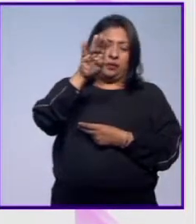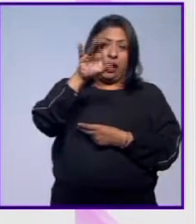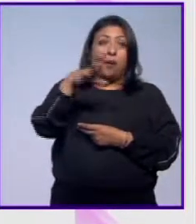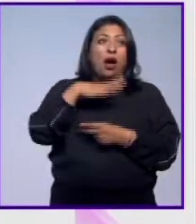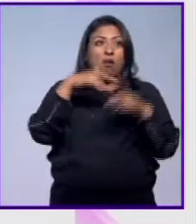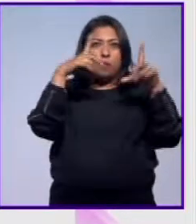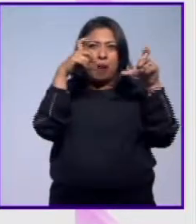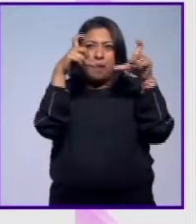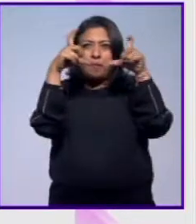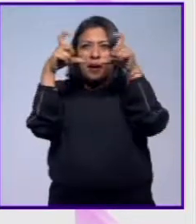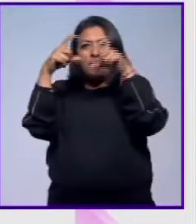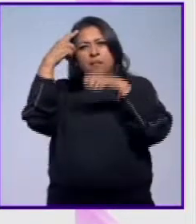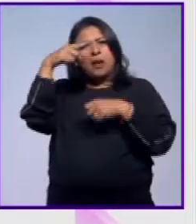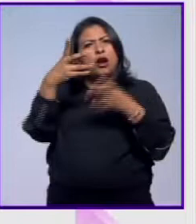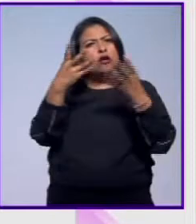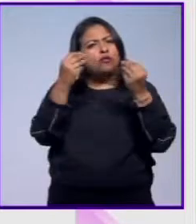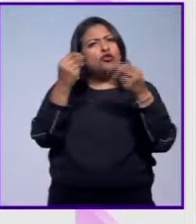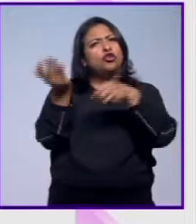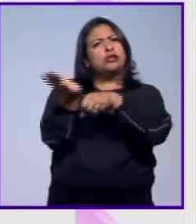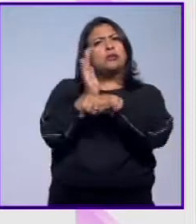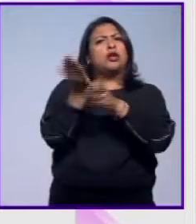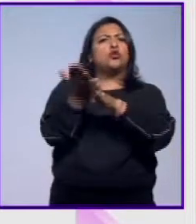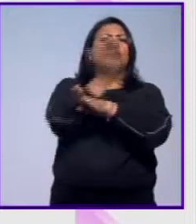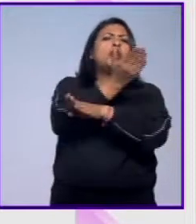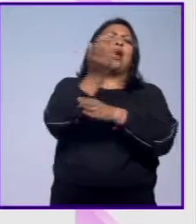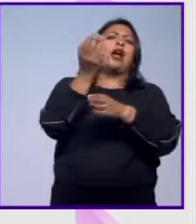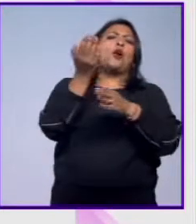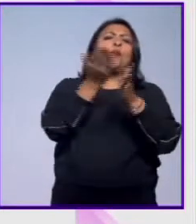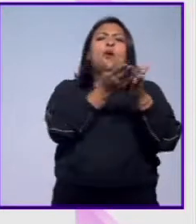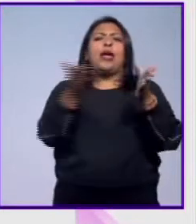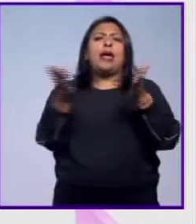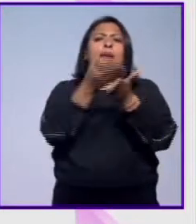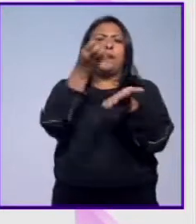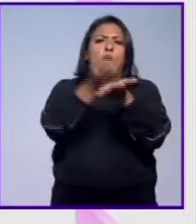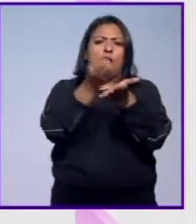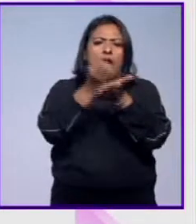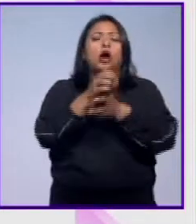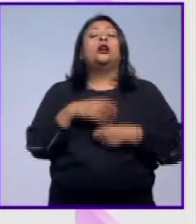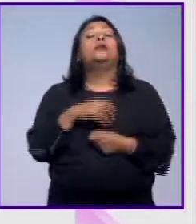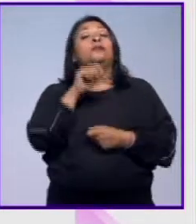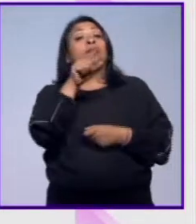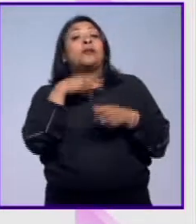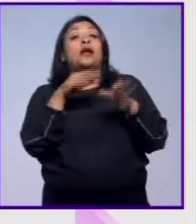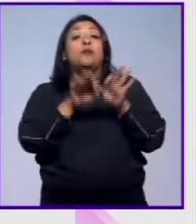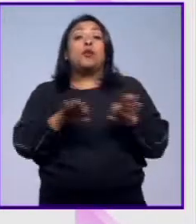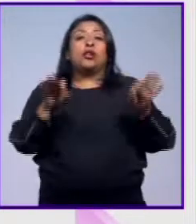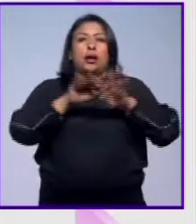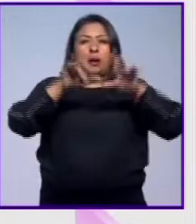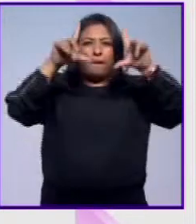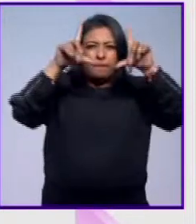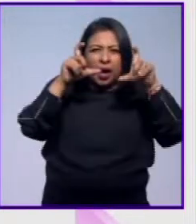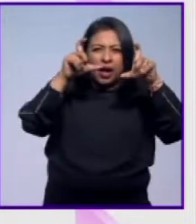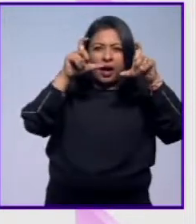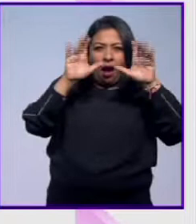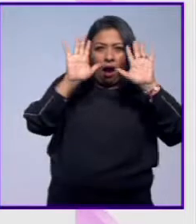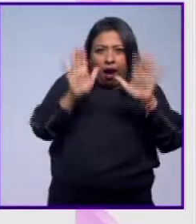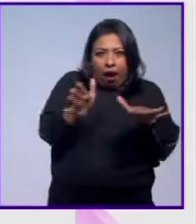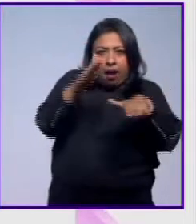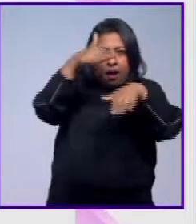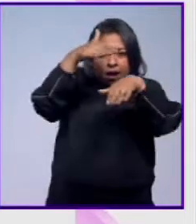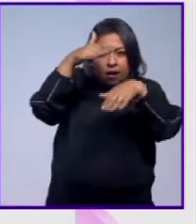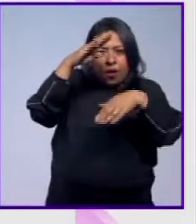para muchas, muchas de las películas de la época de oro. Que es muy importante también el trabajo de la foto fija dentro de la